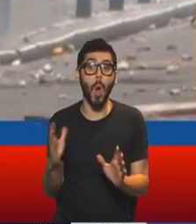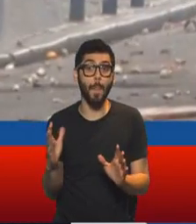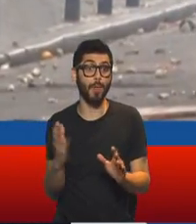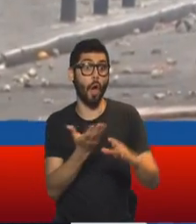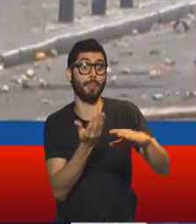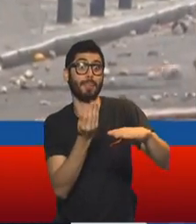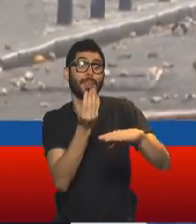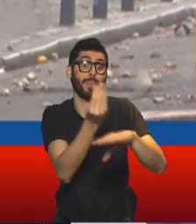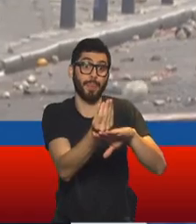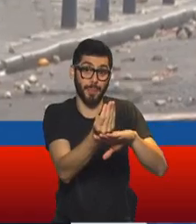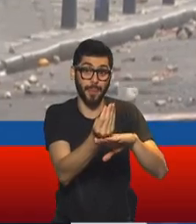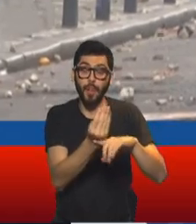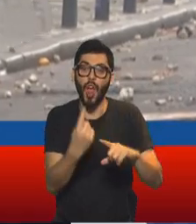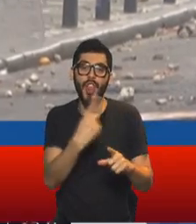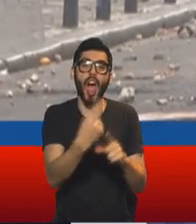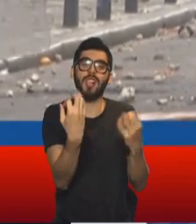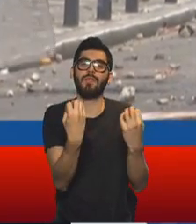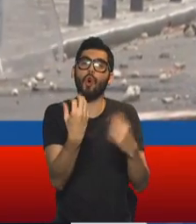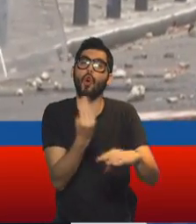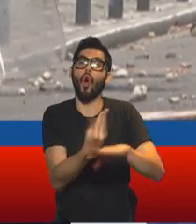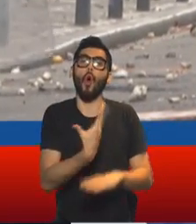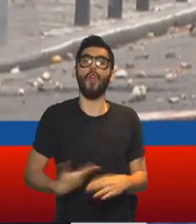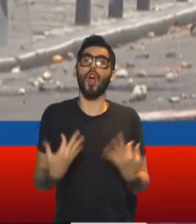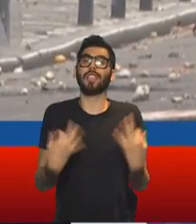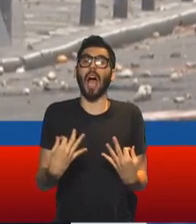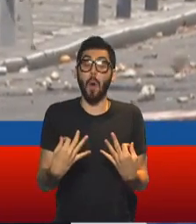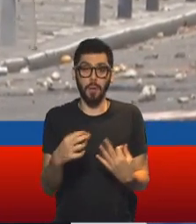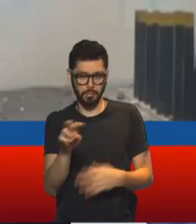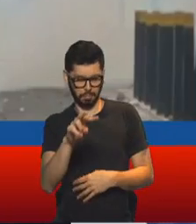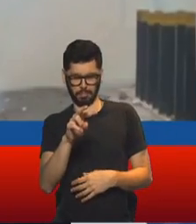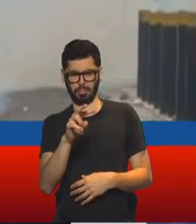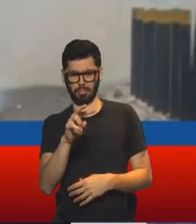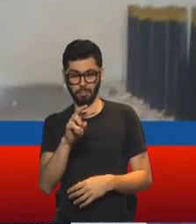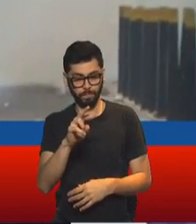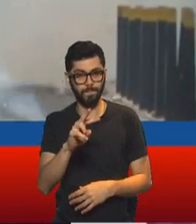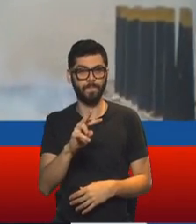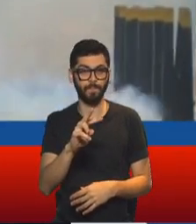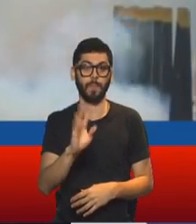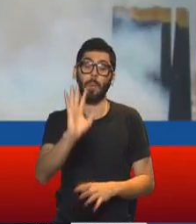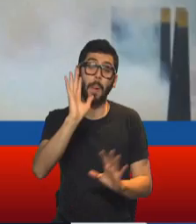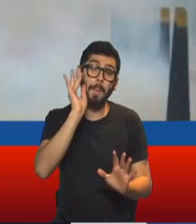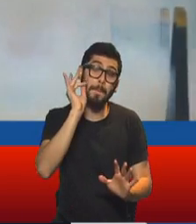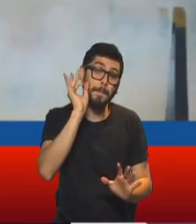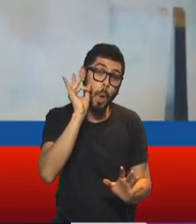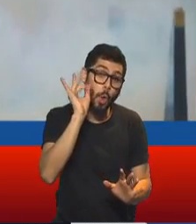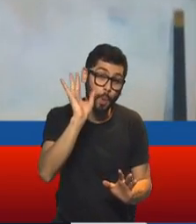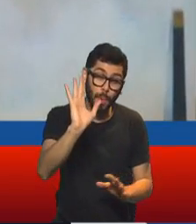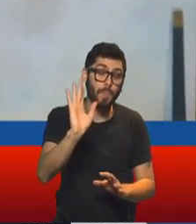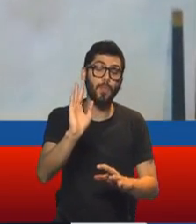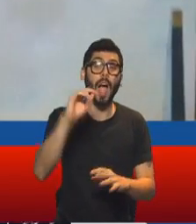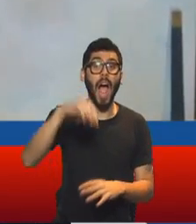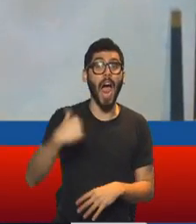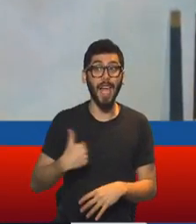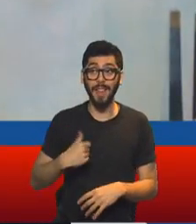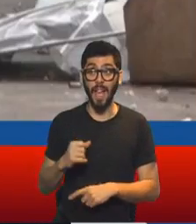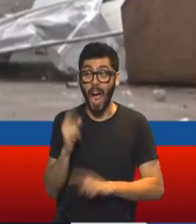Yanine Áñez como el legítimo de Bolivia. Exactamente, vamos a Y también, perdón, desde algunos lugares, acá en la Argentina,